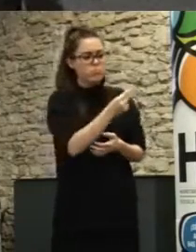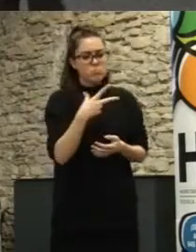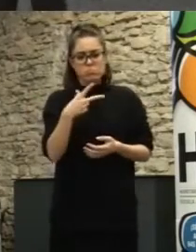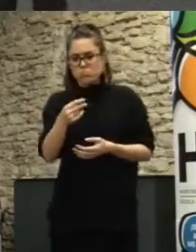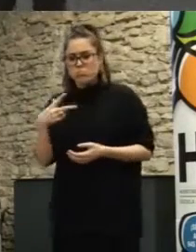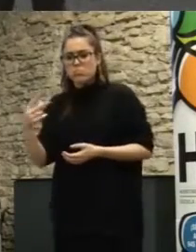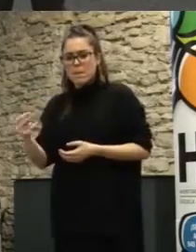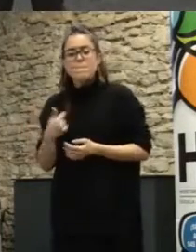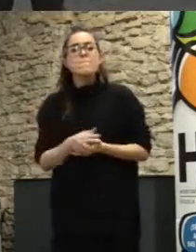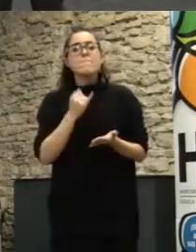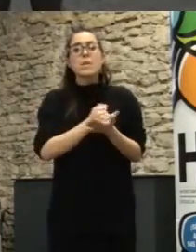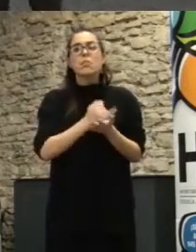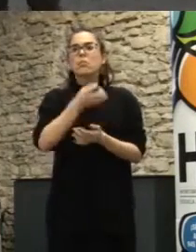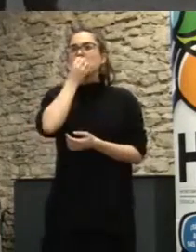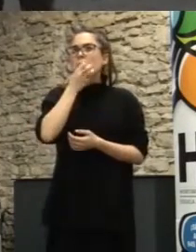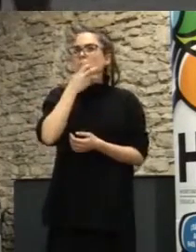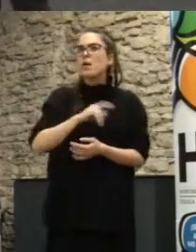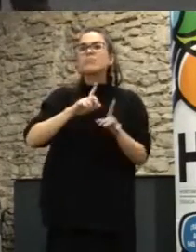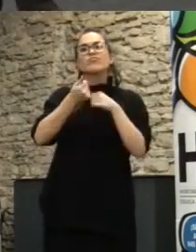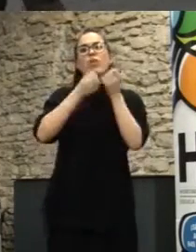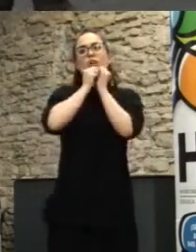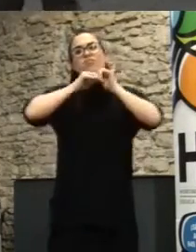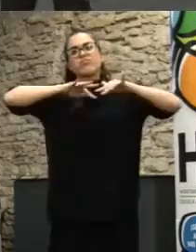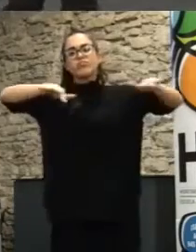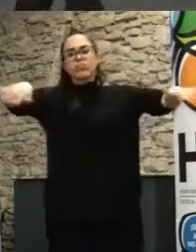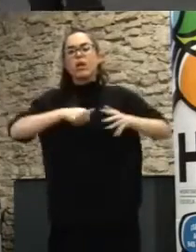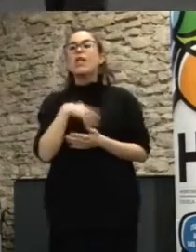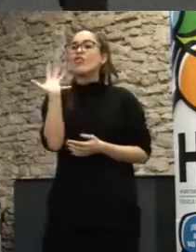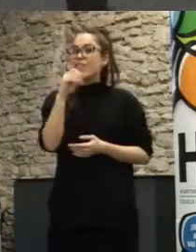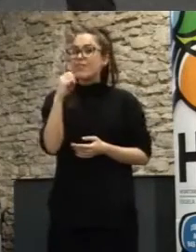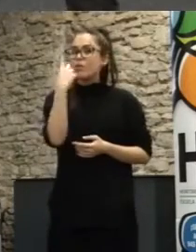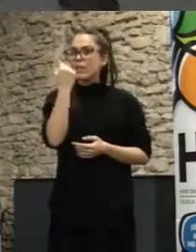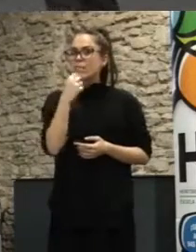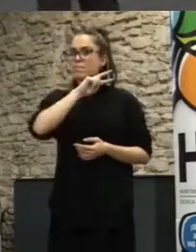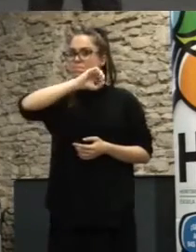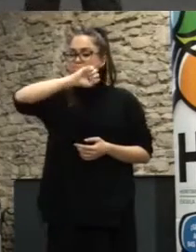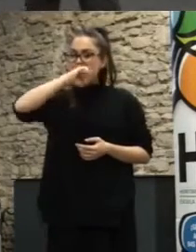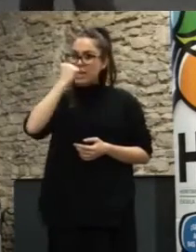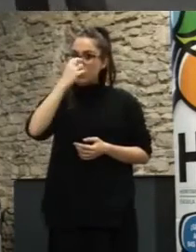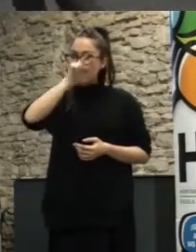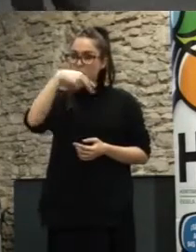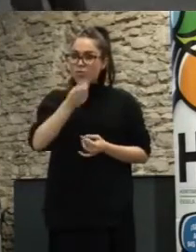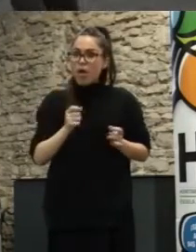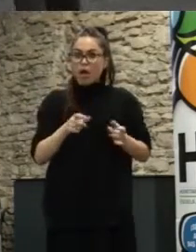pues llega el momento de difundir y gastarnos los 50 millones de euros en ese proyecto ahora sí merece la pena